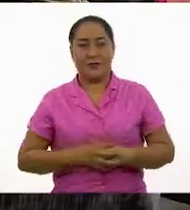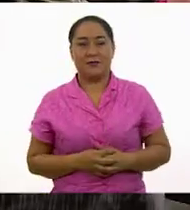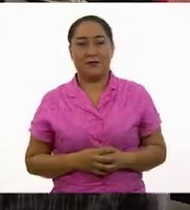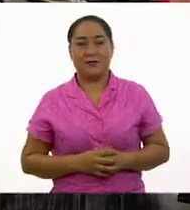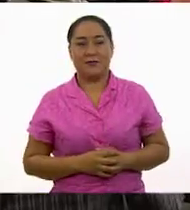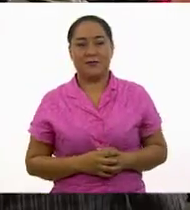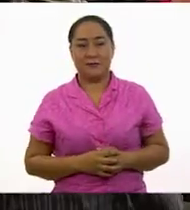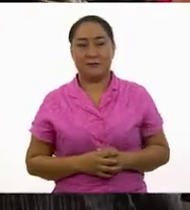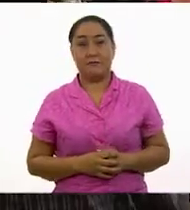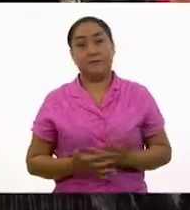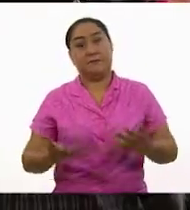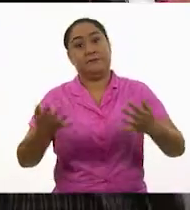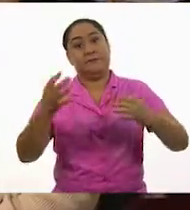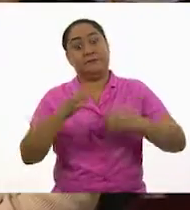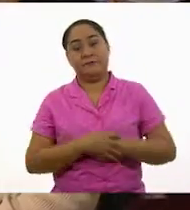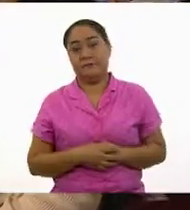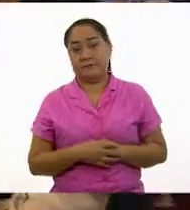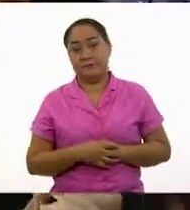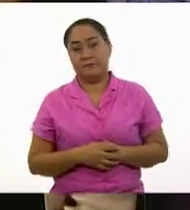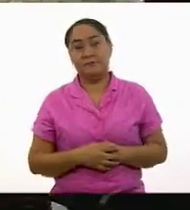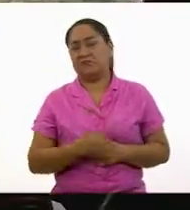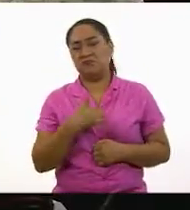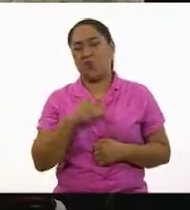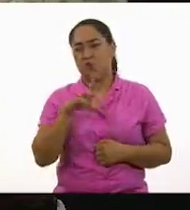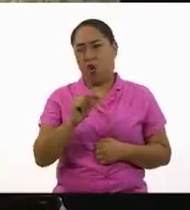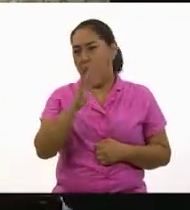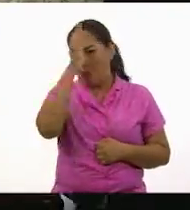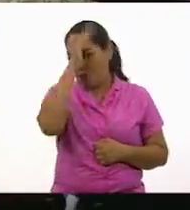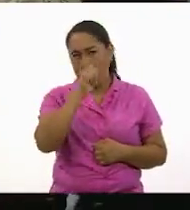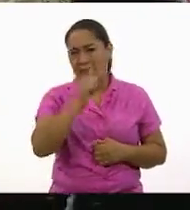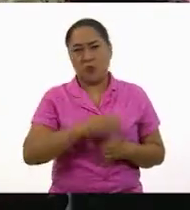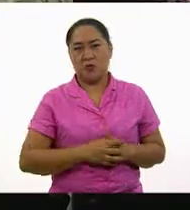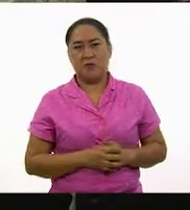No, no era una falta que se quede en la chamaca, pues yo no estoy de acuerdo.